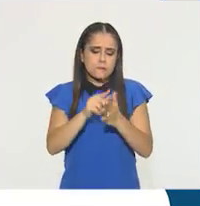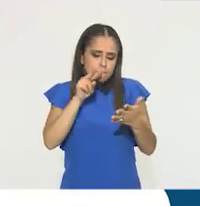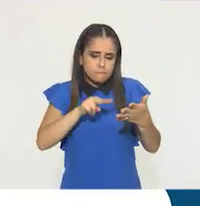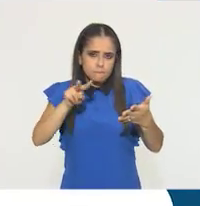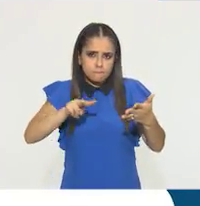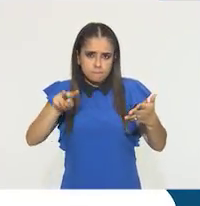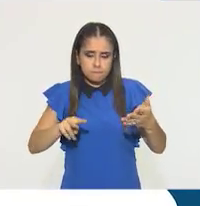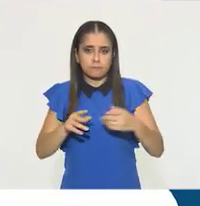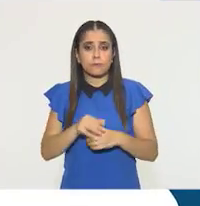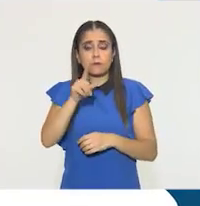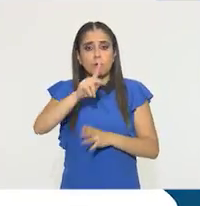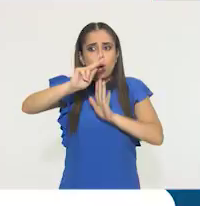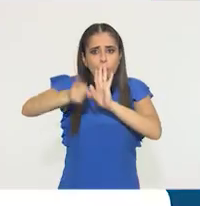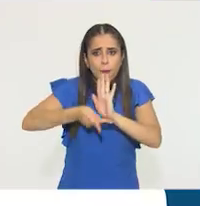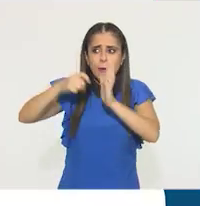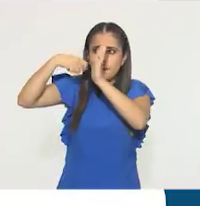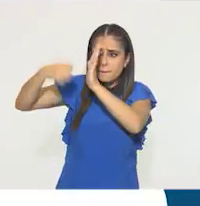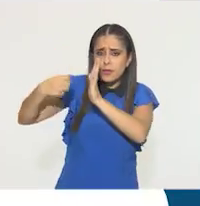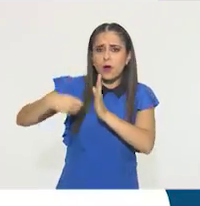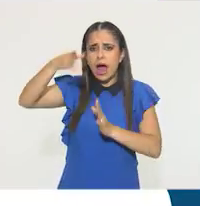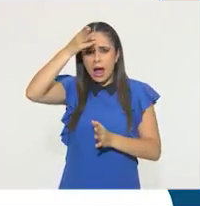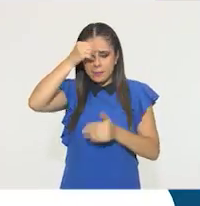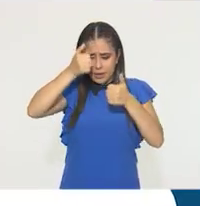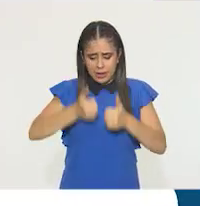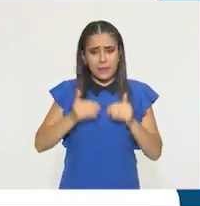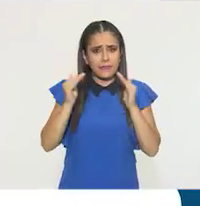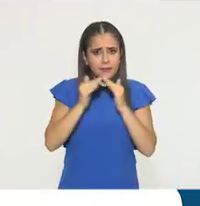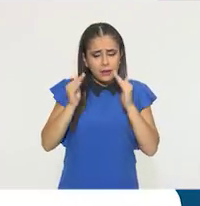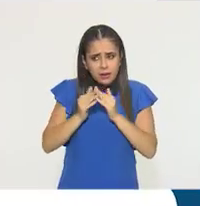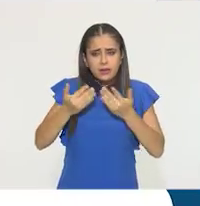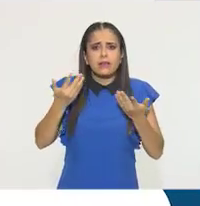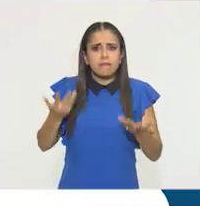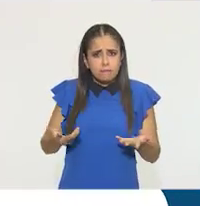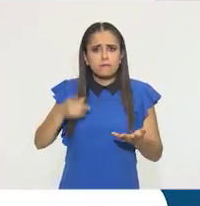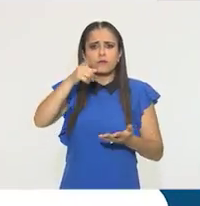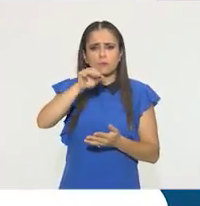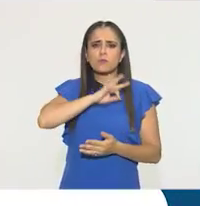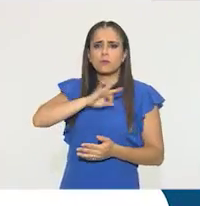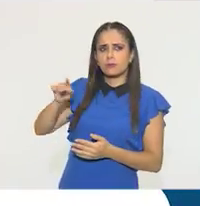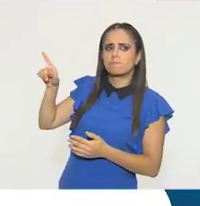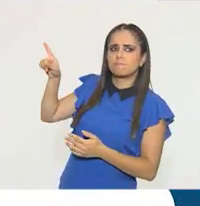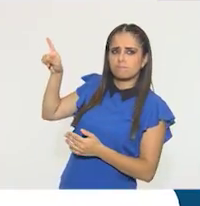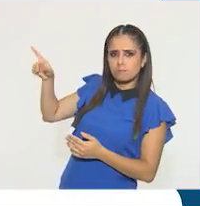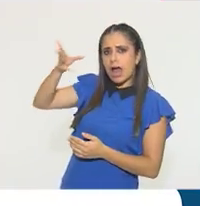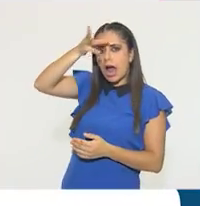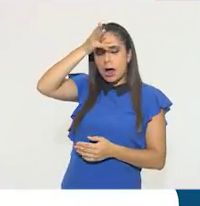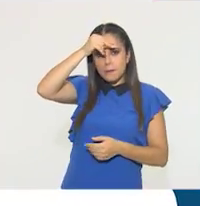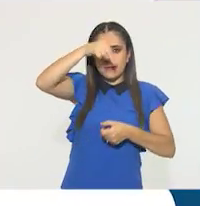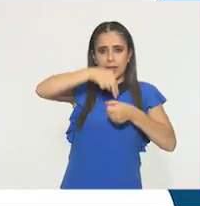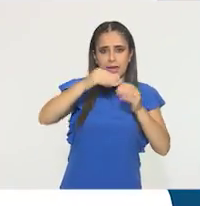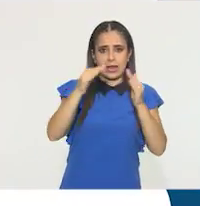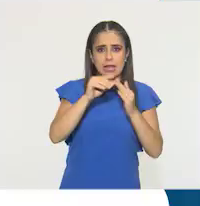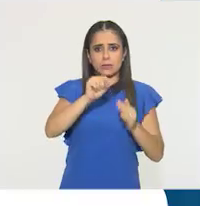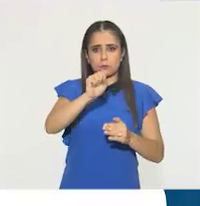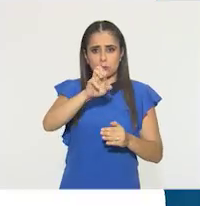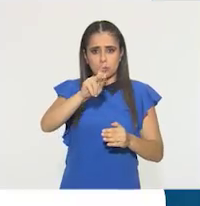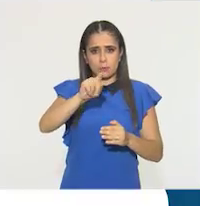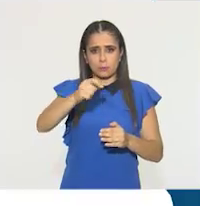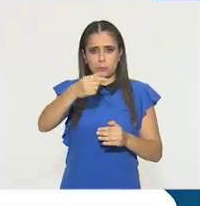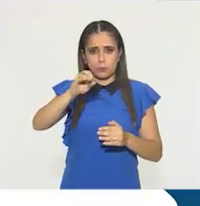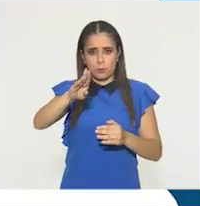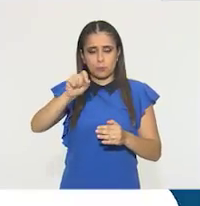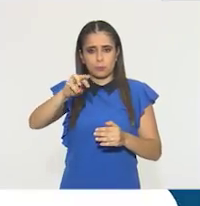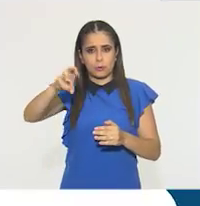Si quieres volver a ver los programas de Aprende en Casa, los puedes encontrar en la siguiente liga. Aprende en Casa.cep.gov